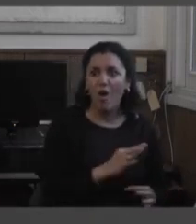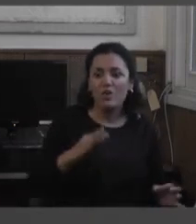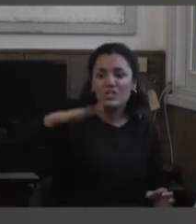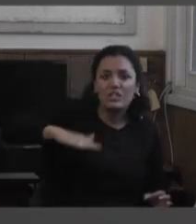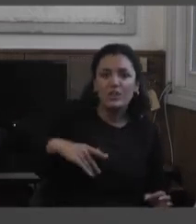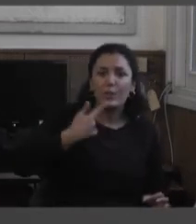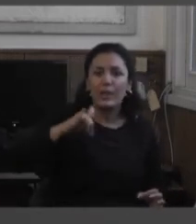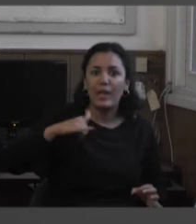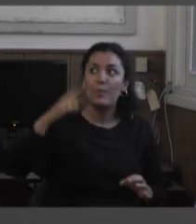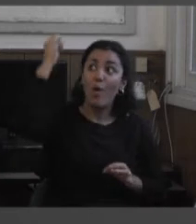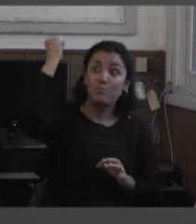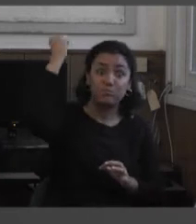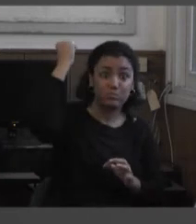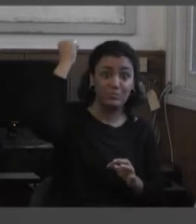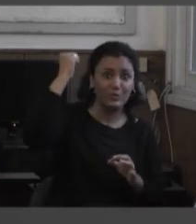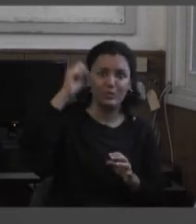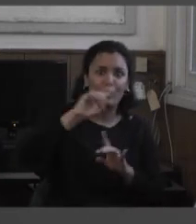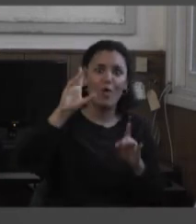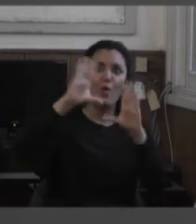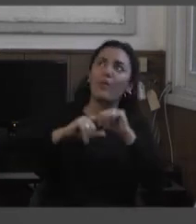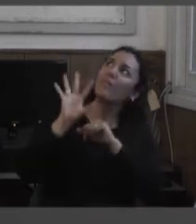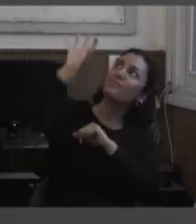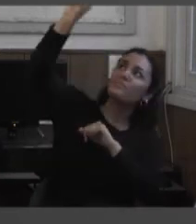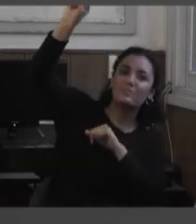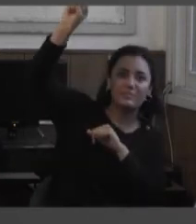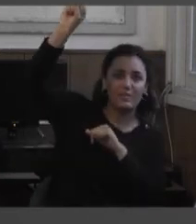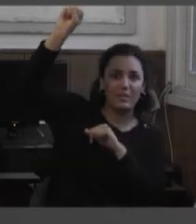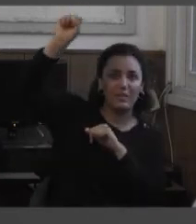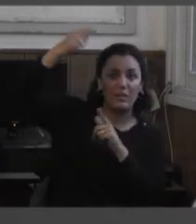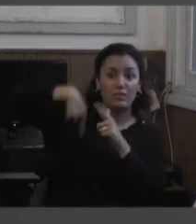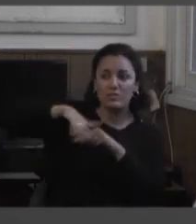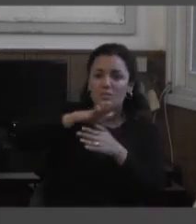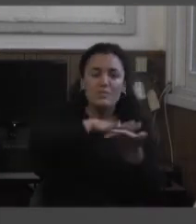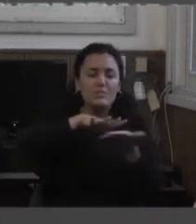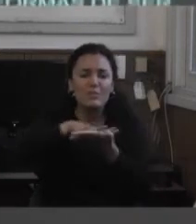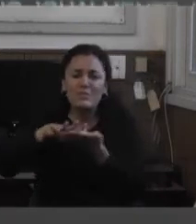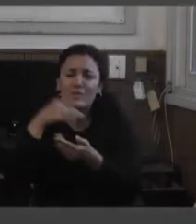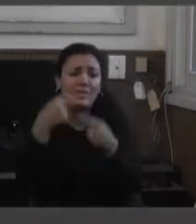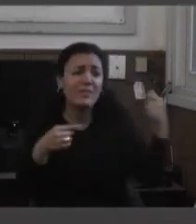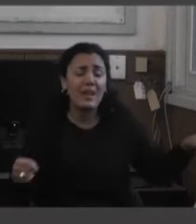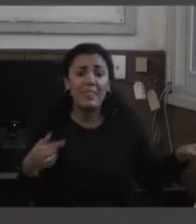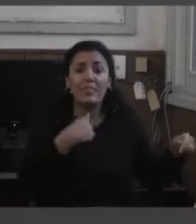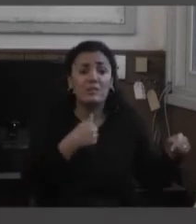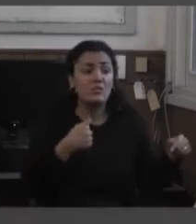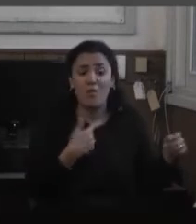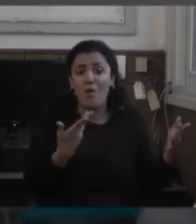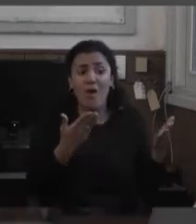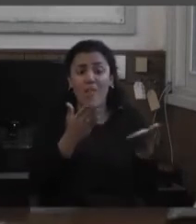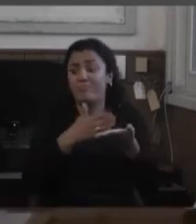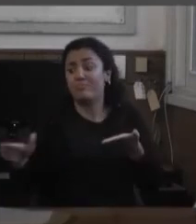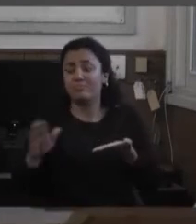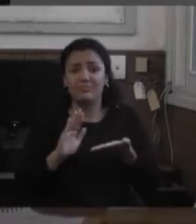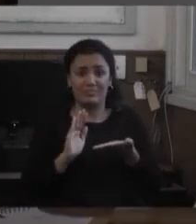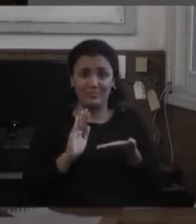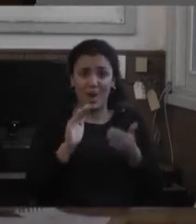porque en el colectivo no llegás a agarrarte de la manija en cuántas situaciones uno queda por fuera de esa norma el tema que